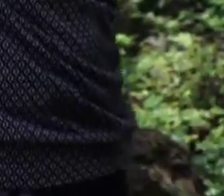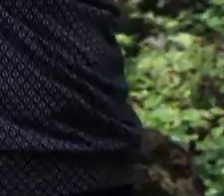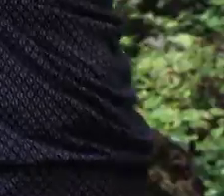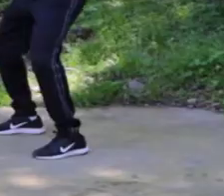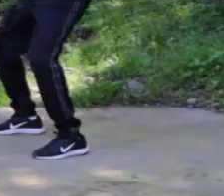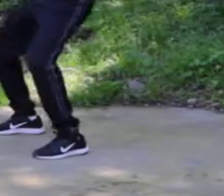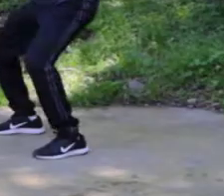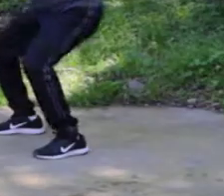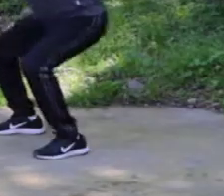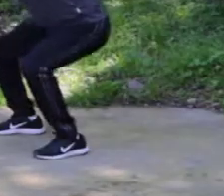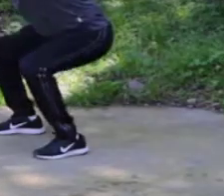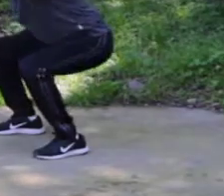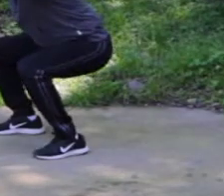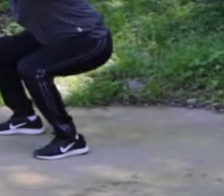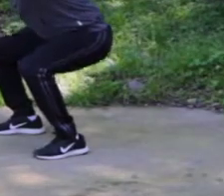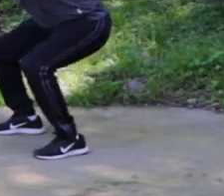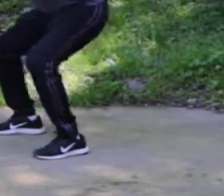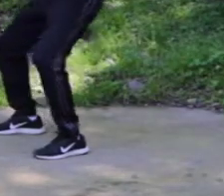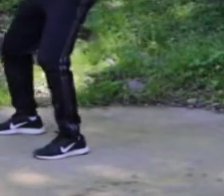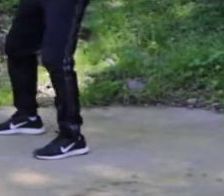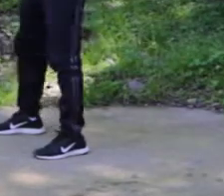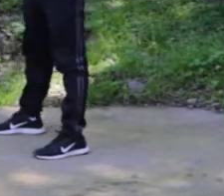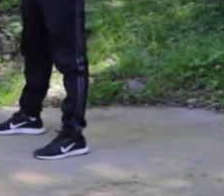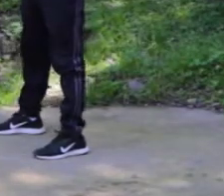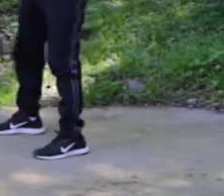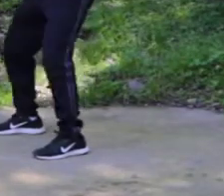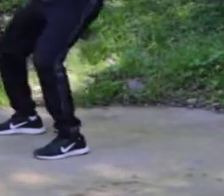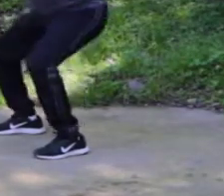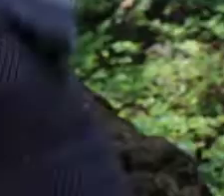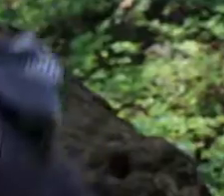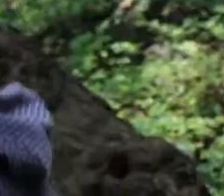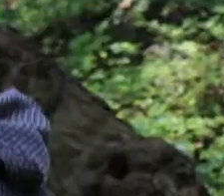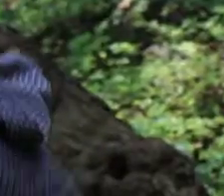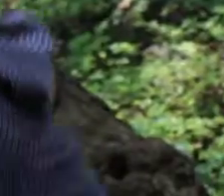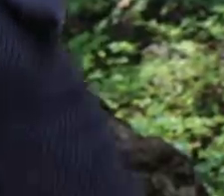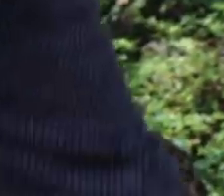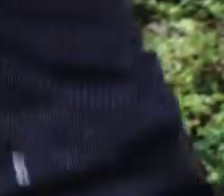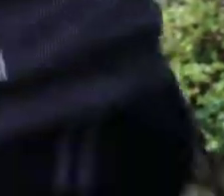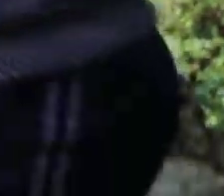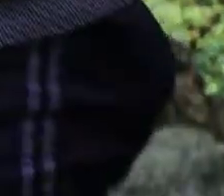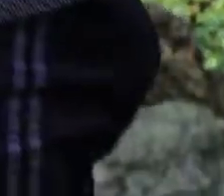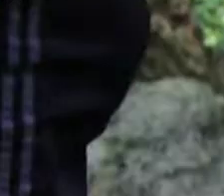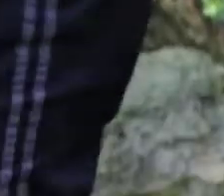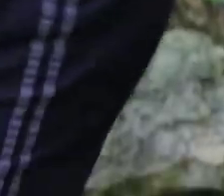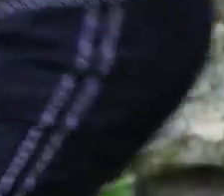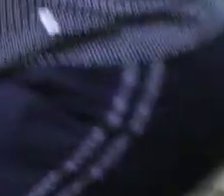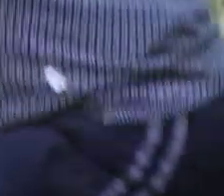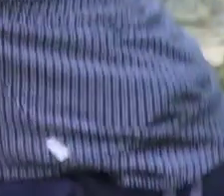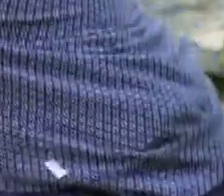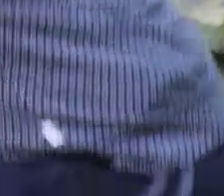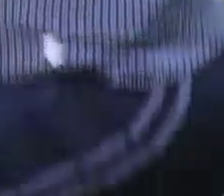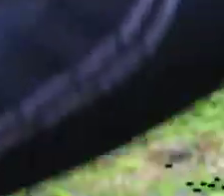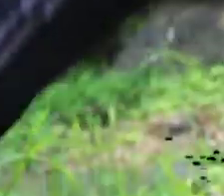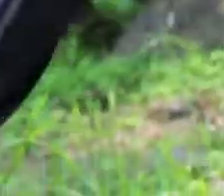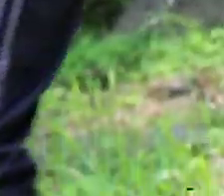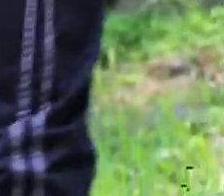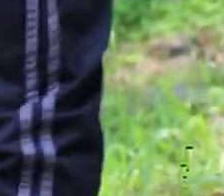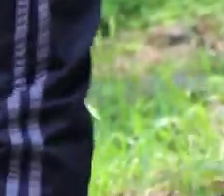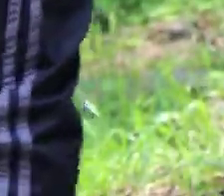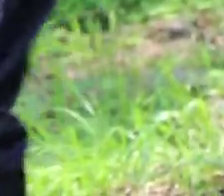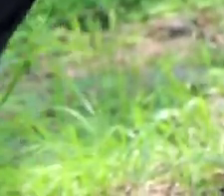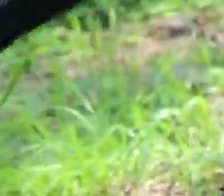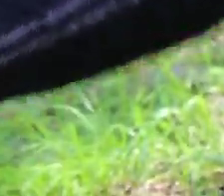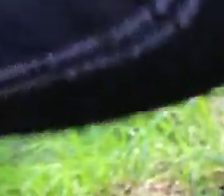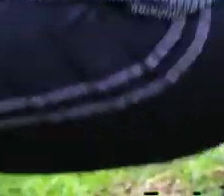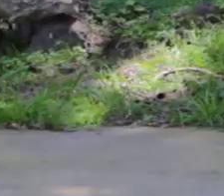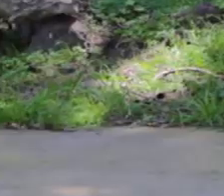y bajamos. Flexionamos rodilla. Noventa más. Bien. Exactamente. Arriba.